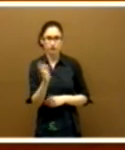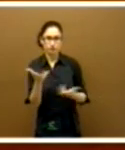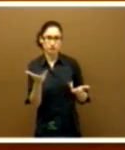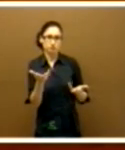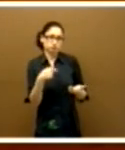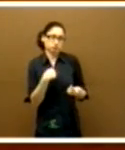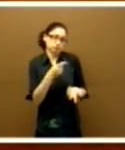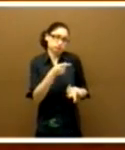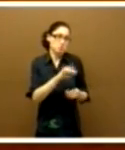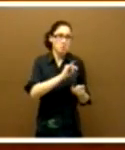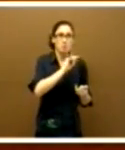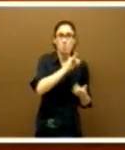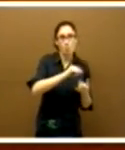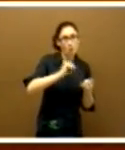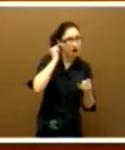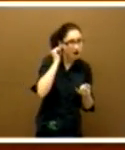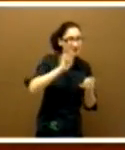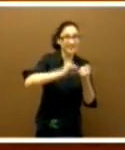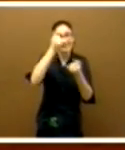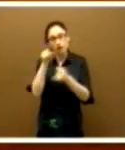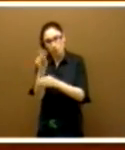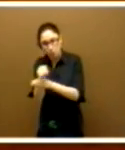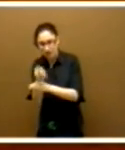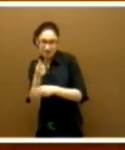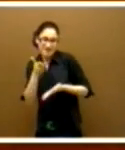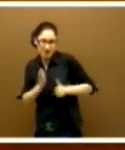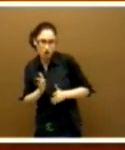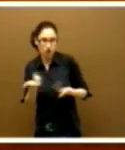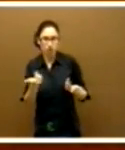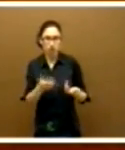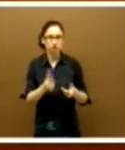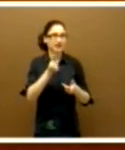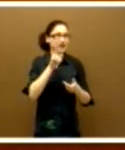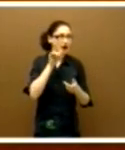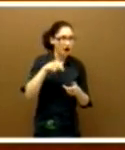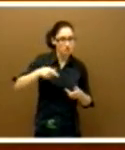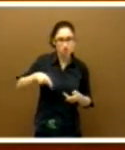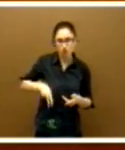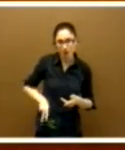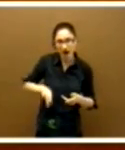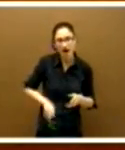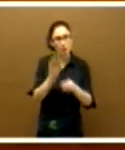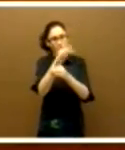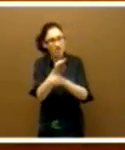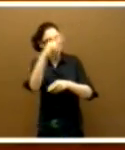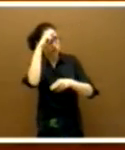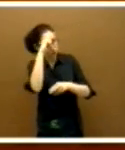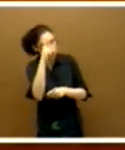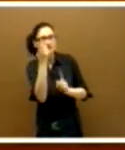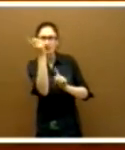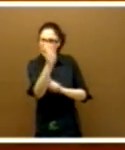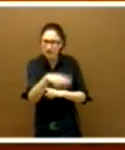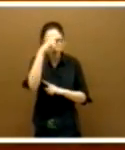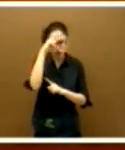del otro cónyuge, que cuidan las nueras de su suegro, pero cada vez más ayudan los yernos a sus suegras